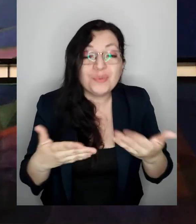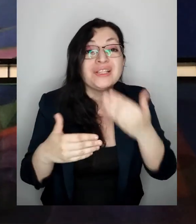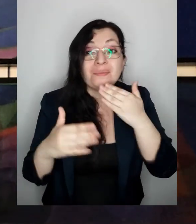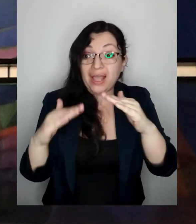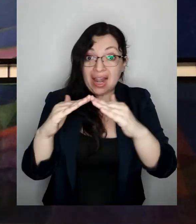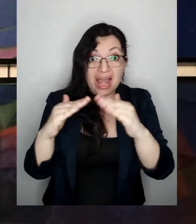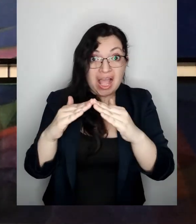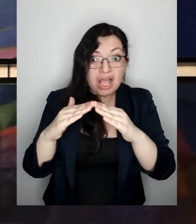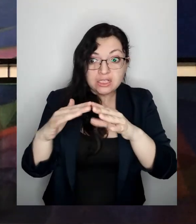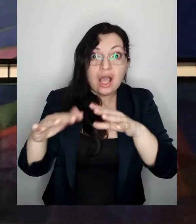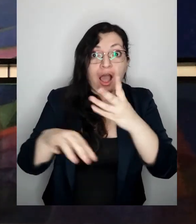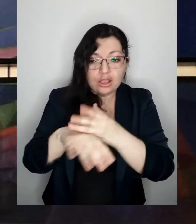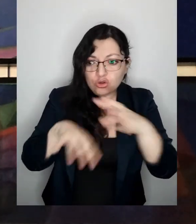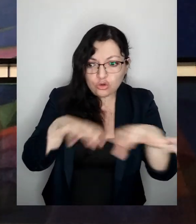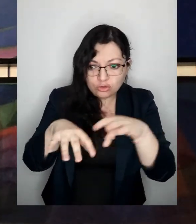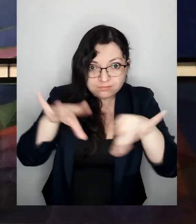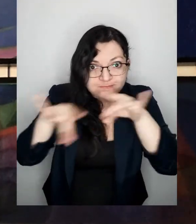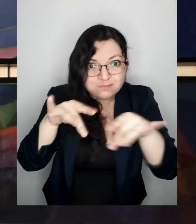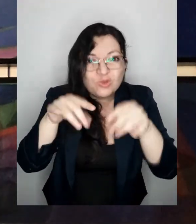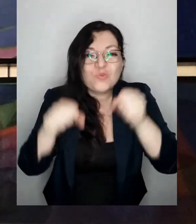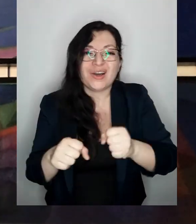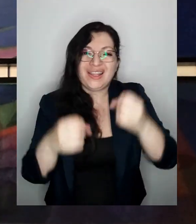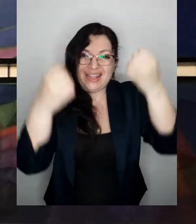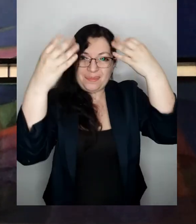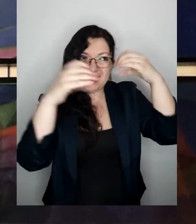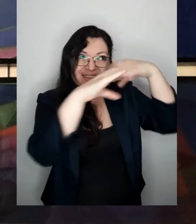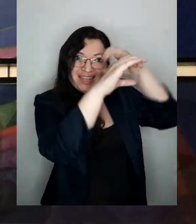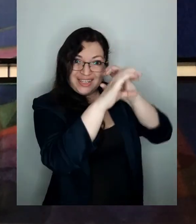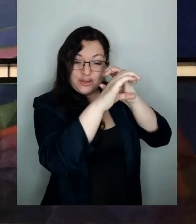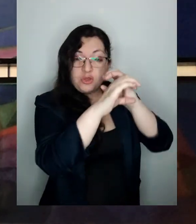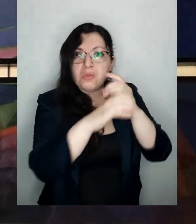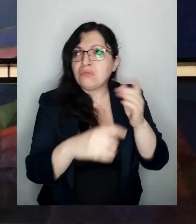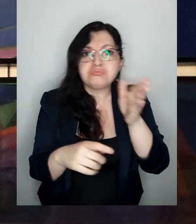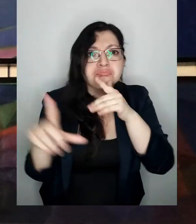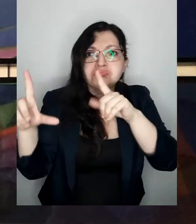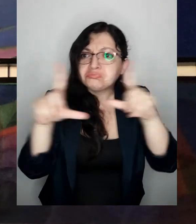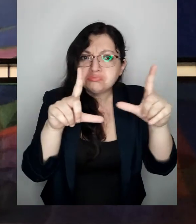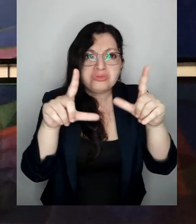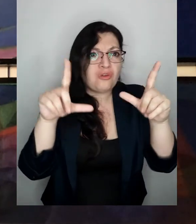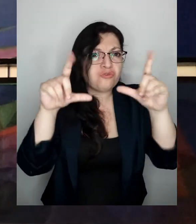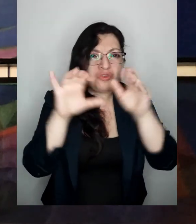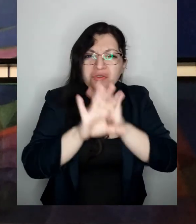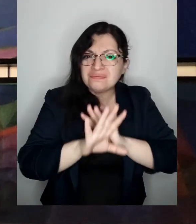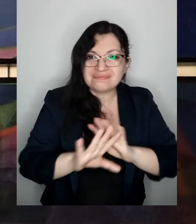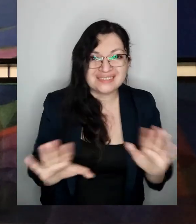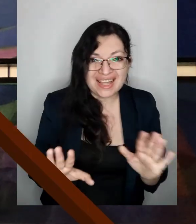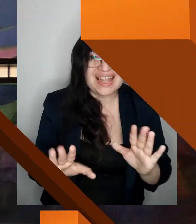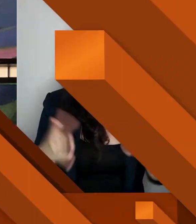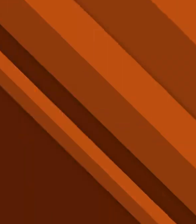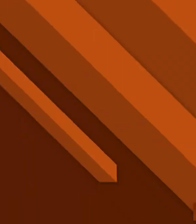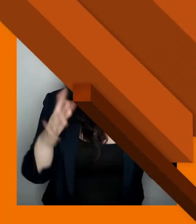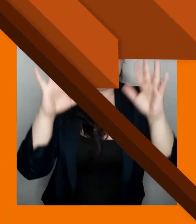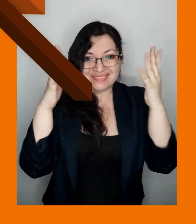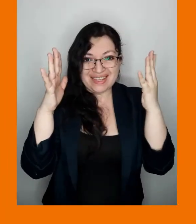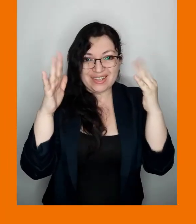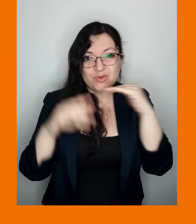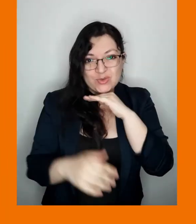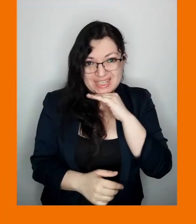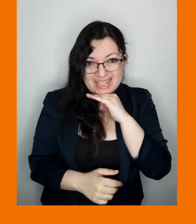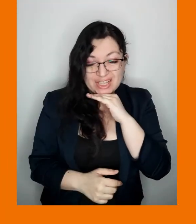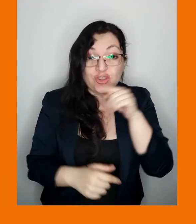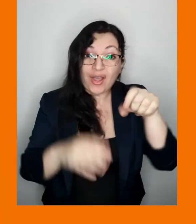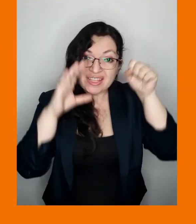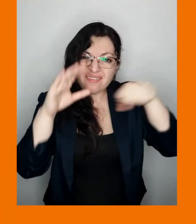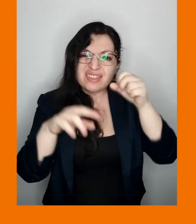encontrar en tu casa tú puedes aprender astronomía sin imágenes sin fotografías con tus manos este vídeo